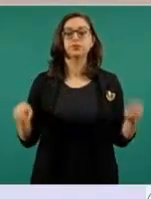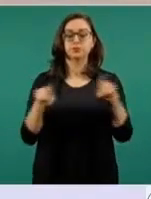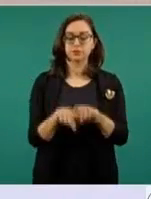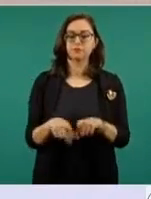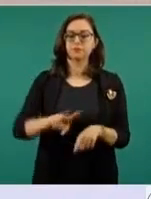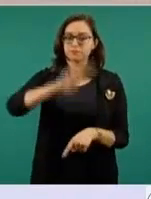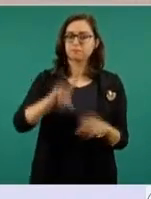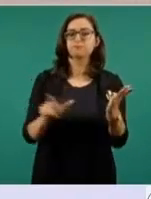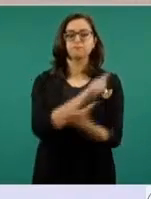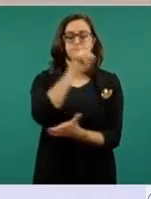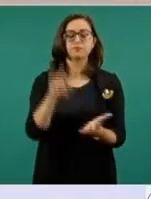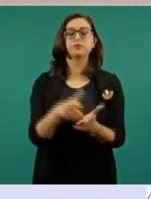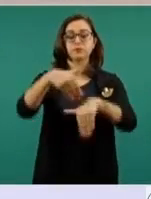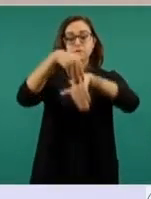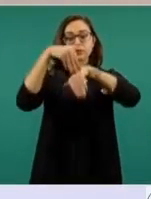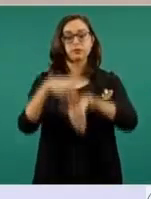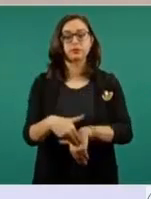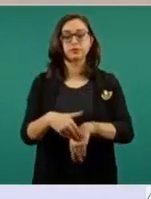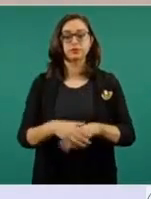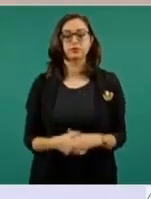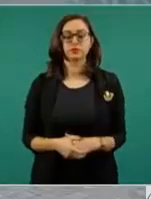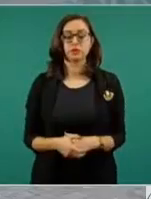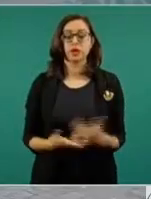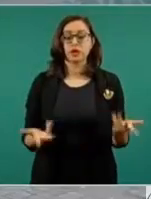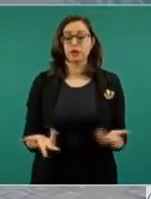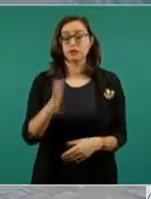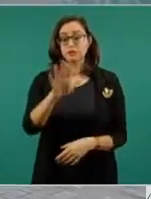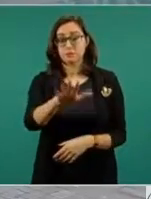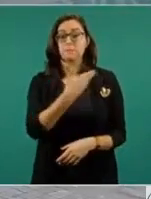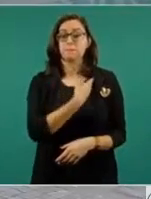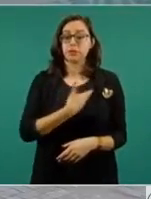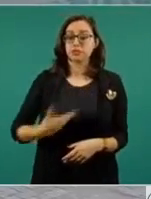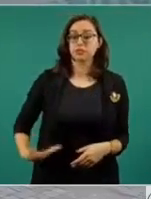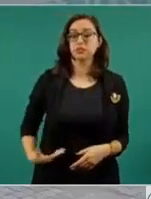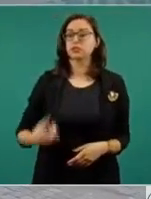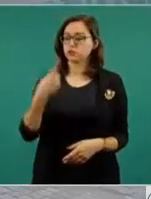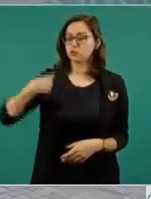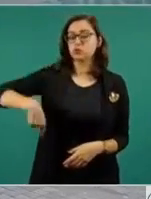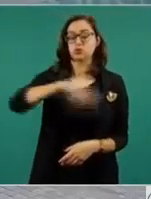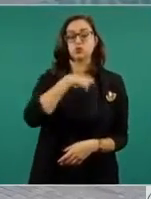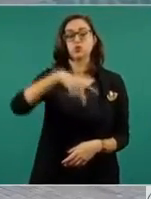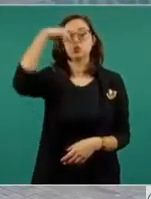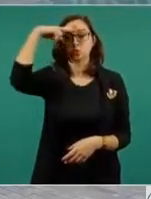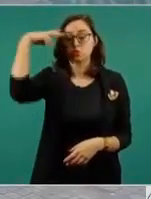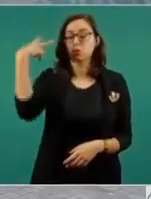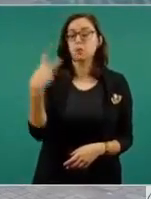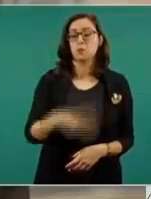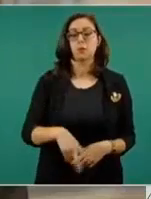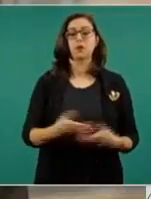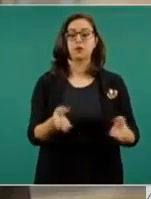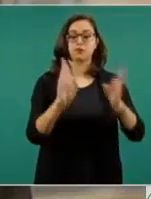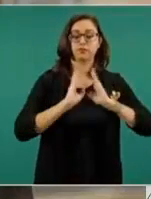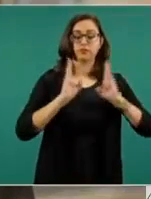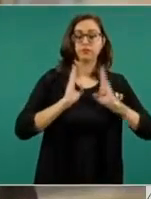Señor Presidente, Señor mexicanos, a los integrantes del Ejército, Fuerza Aérea y